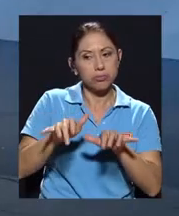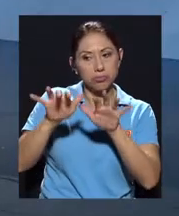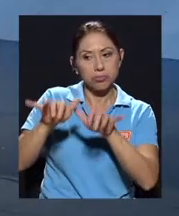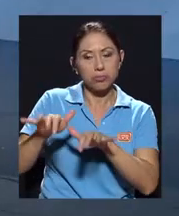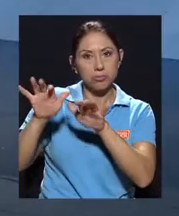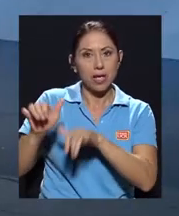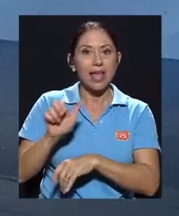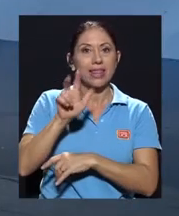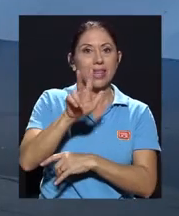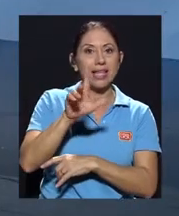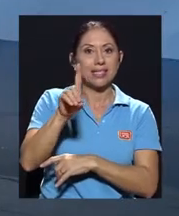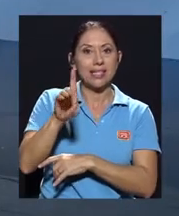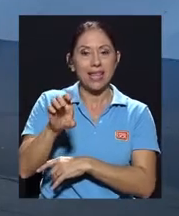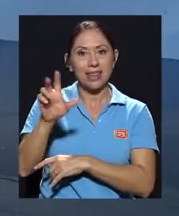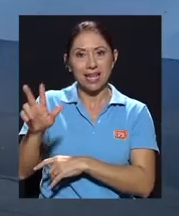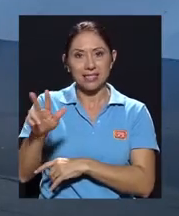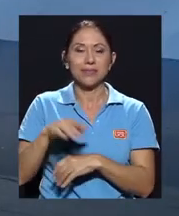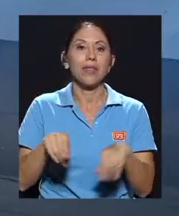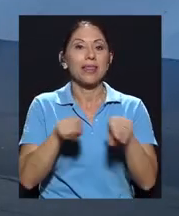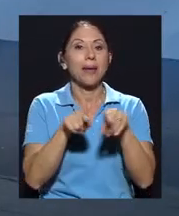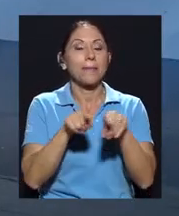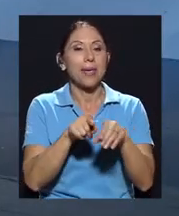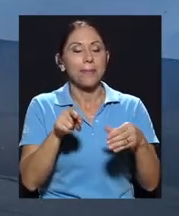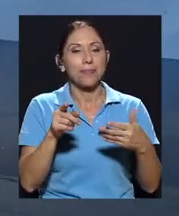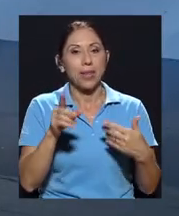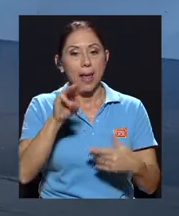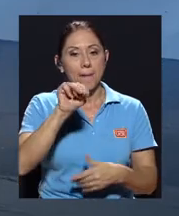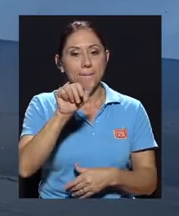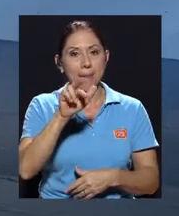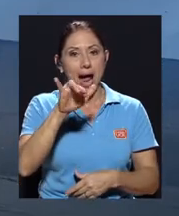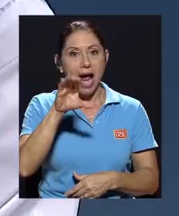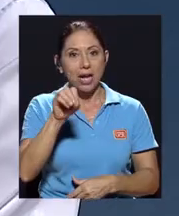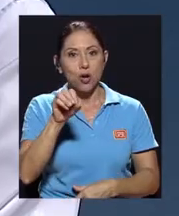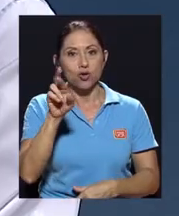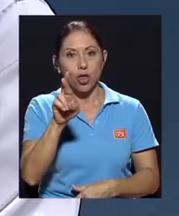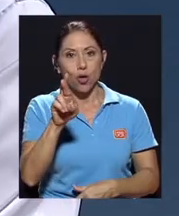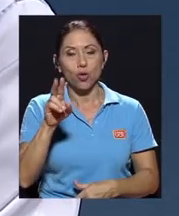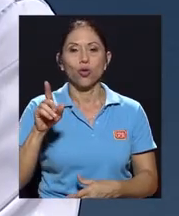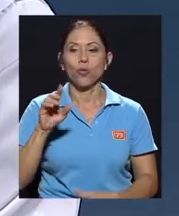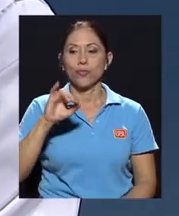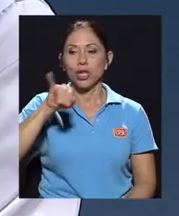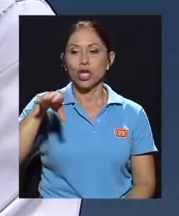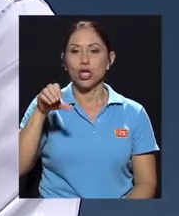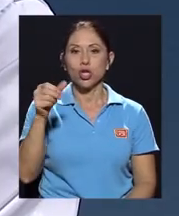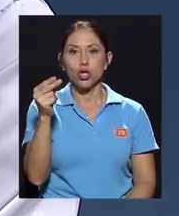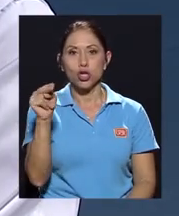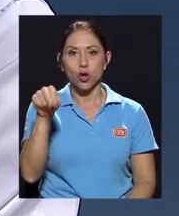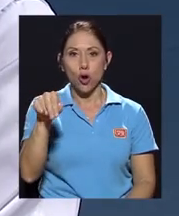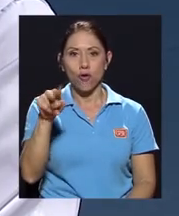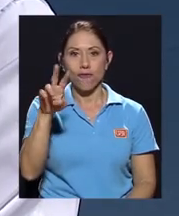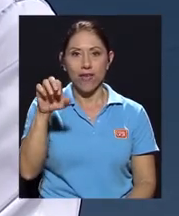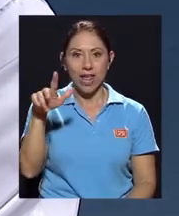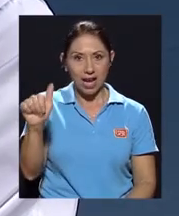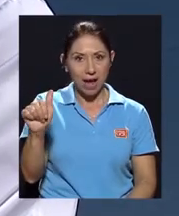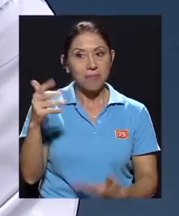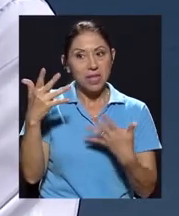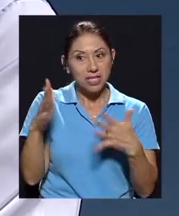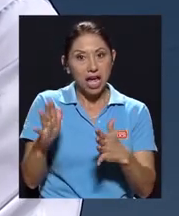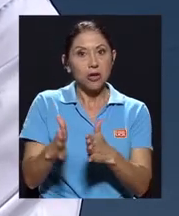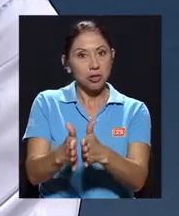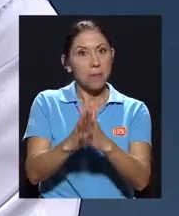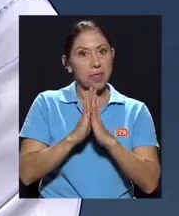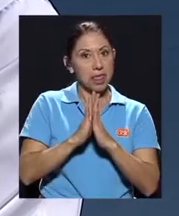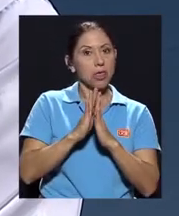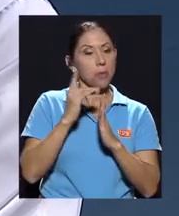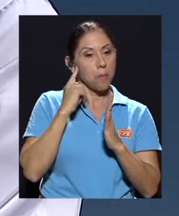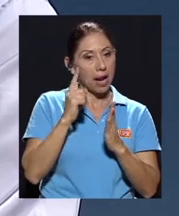Nos han pedido directamente don Mario Redondo y don John Vega, del Partido de los Trabajadores, las declaraciones para llenarlas.